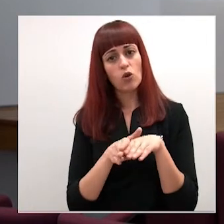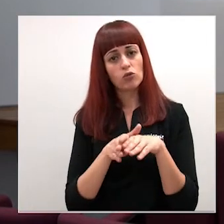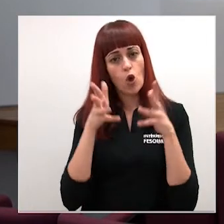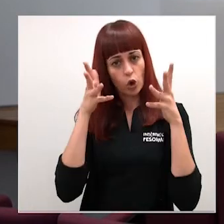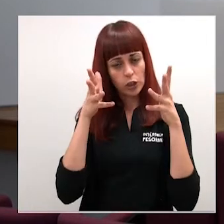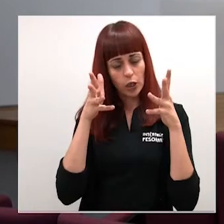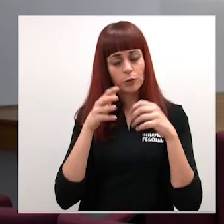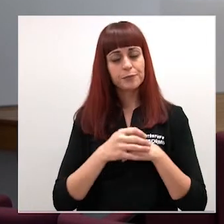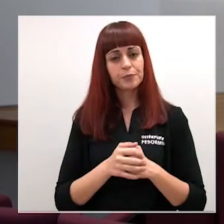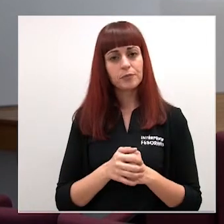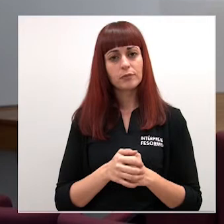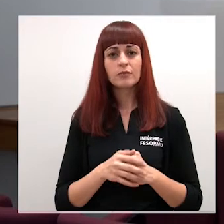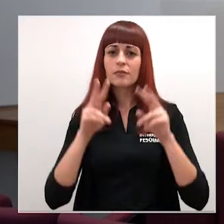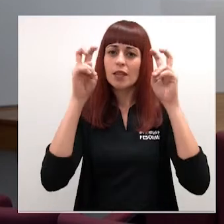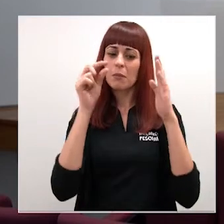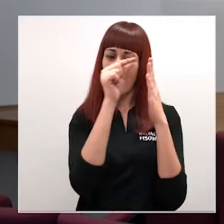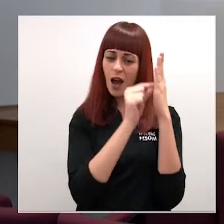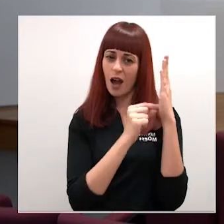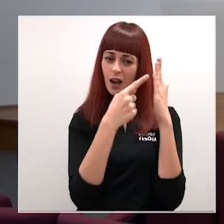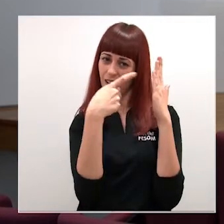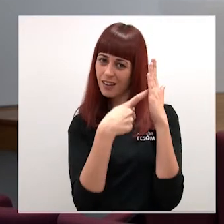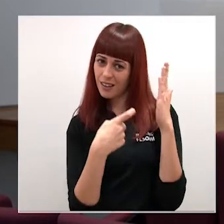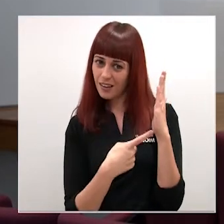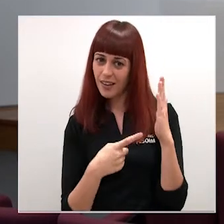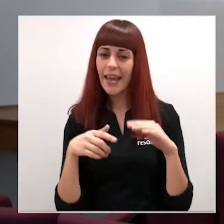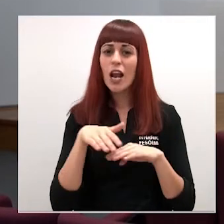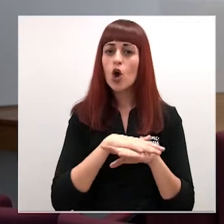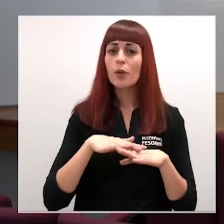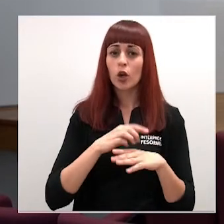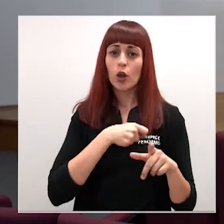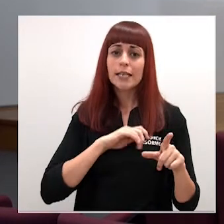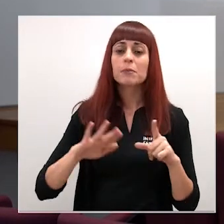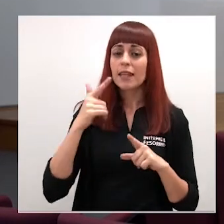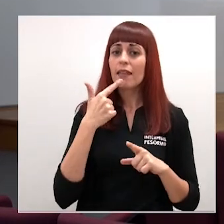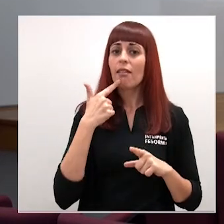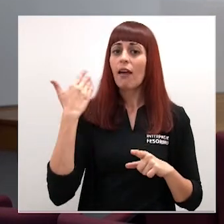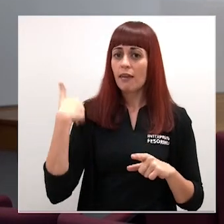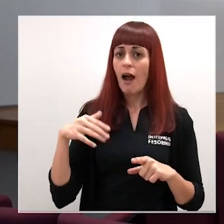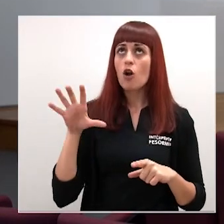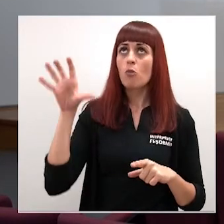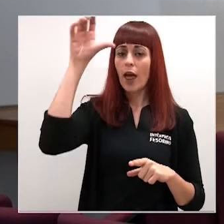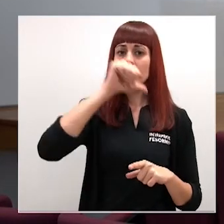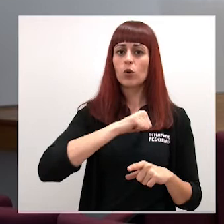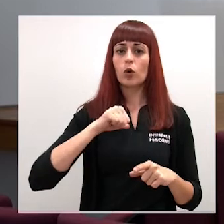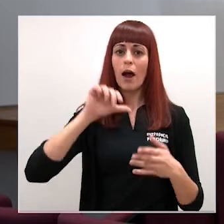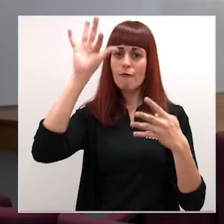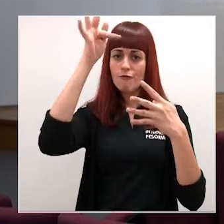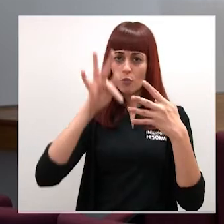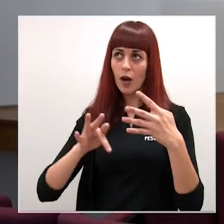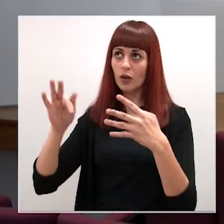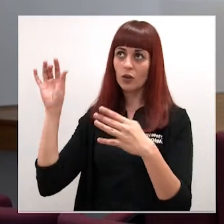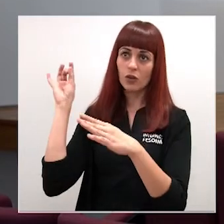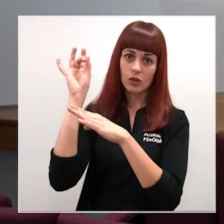acerca de la desescalada el gobierno central dice que ha enviado a las comunidades autónomas un formulario para intentar